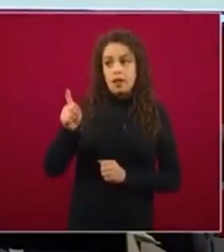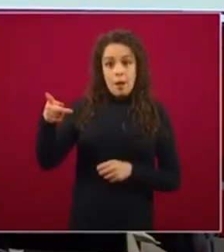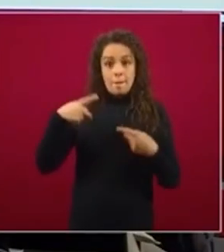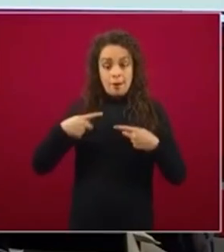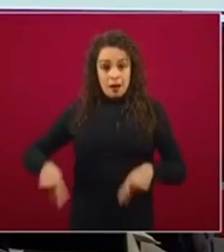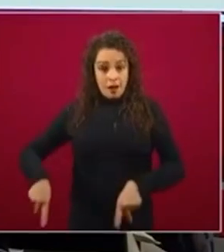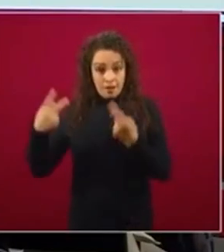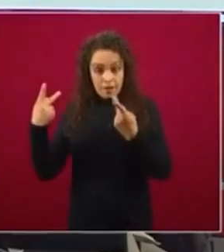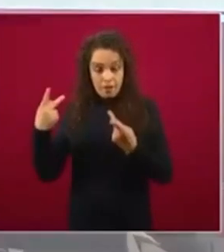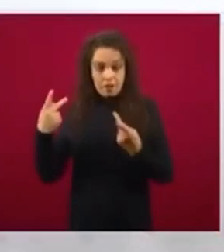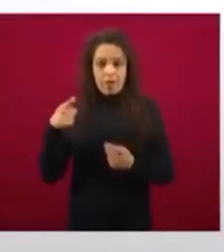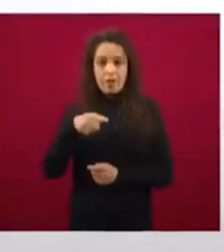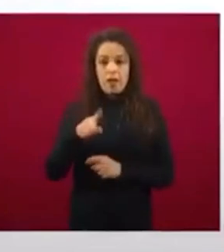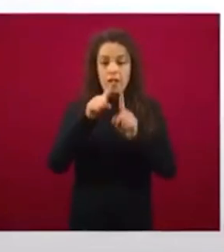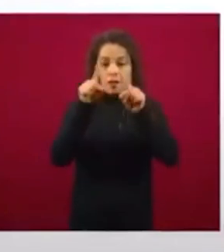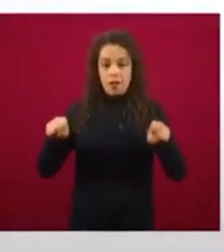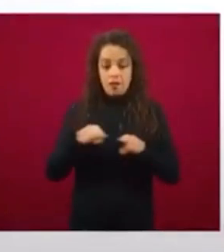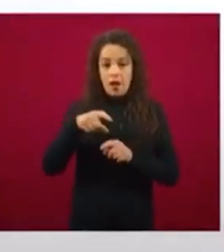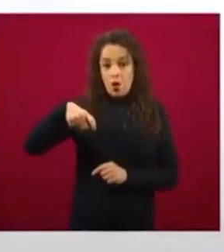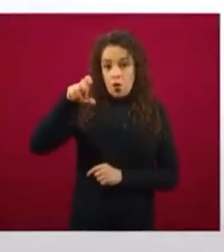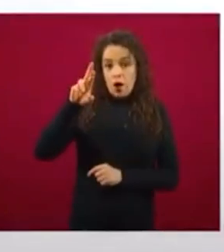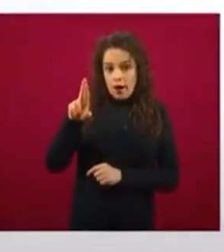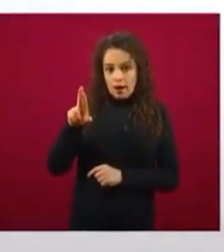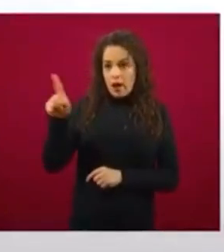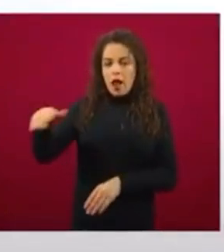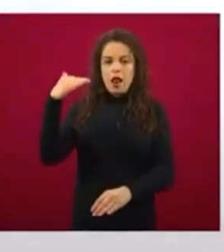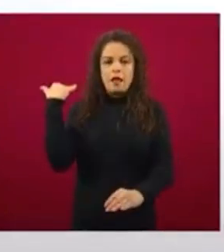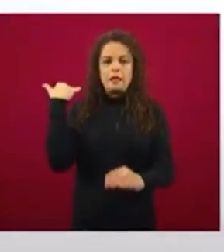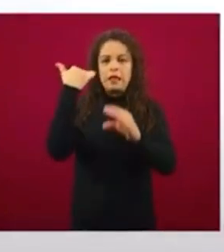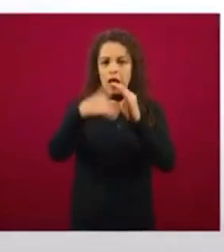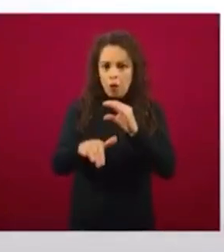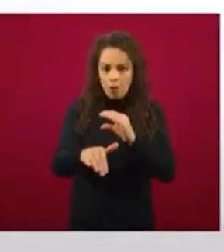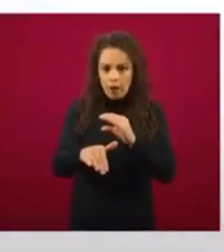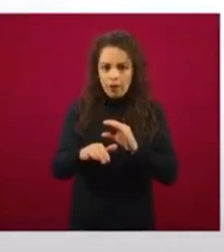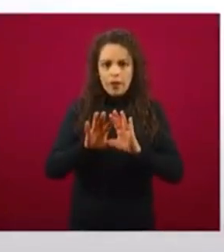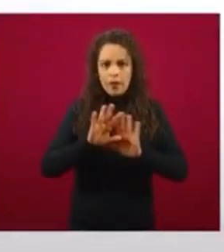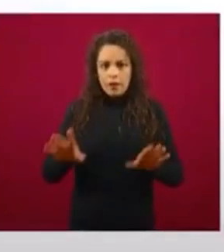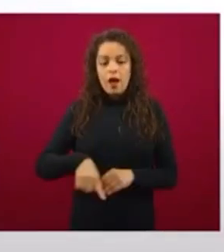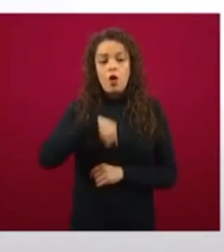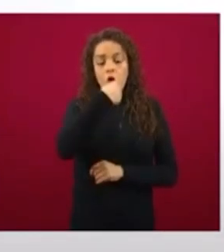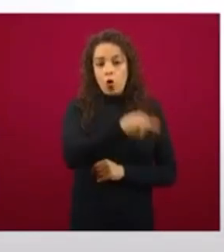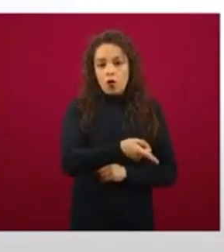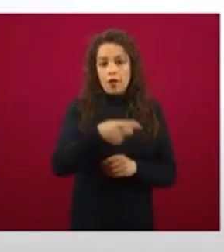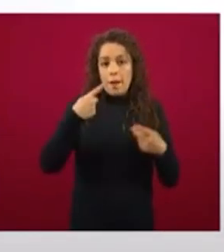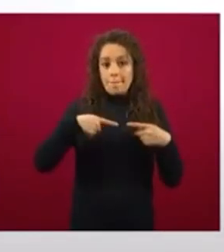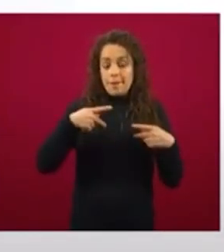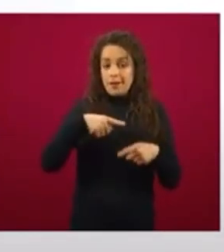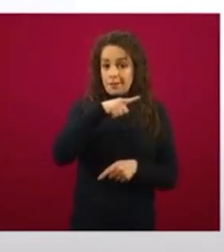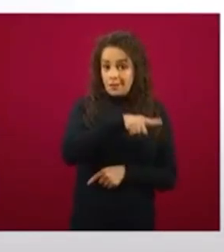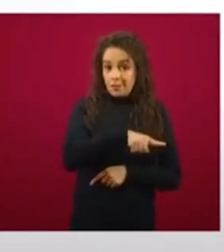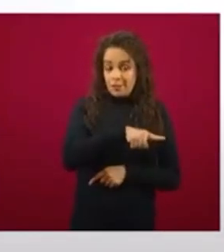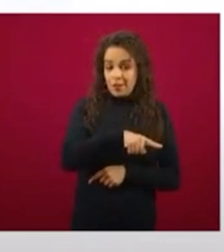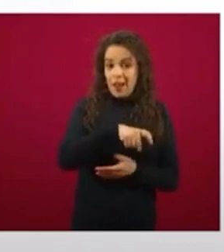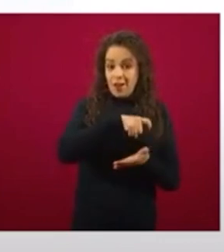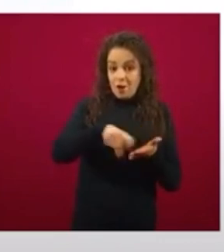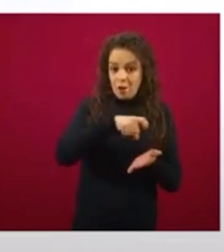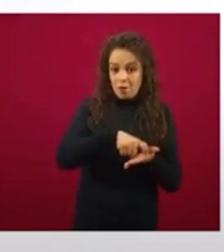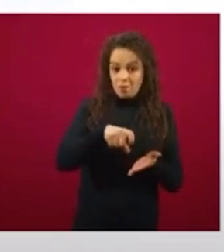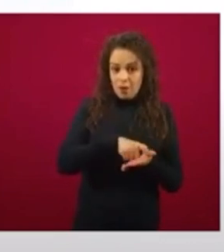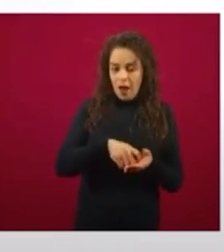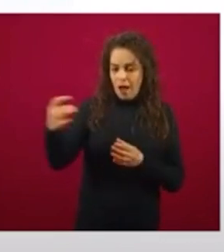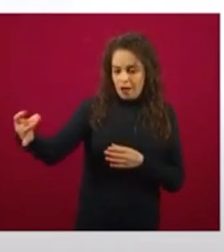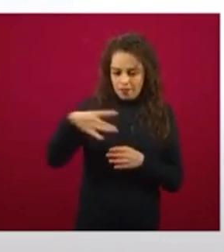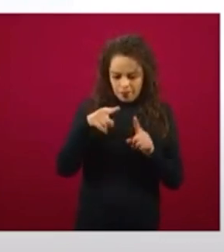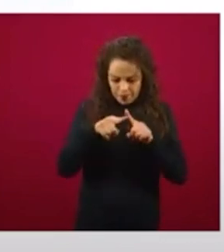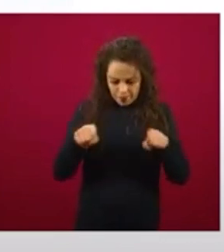QR, dos pasos por parte del comprador, es leer el código QR, aceptar el pago y finalmente se recibe un